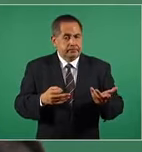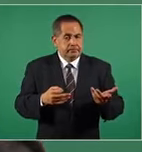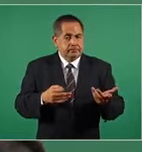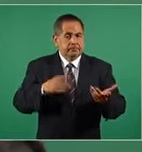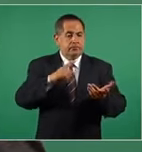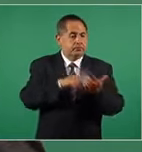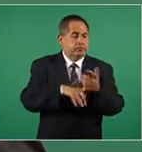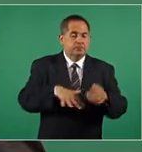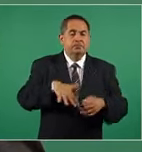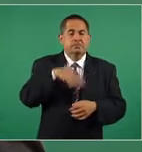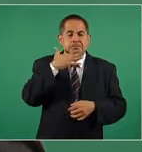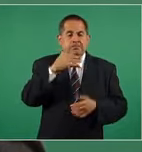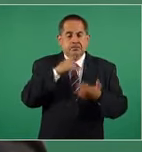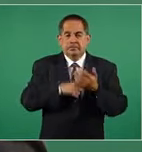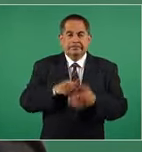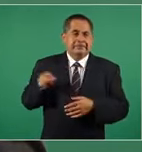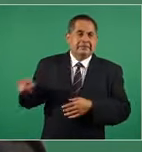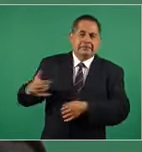peligro para México.